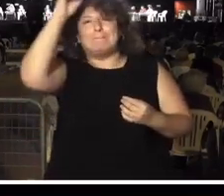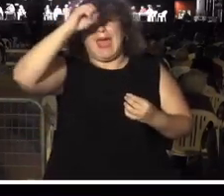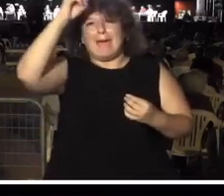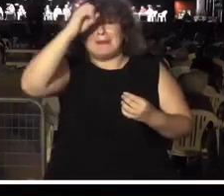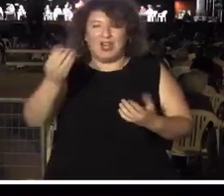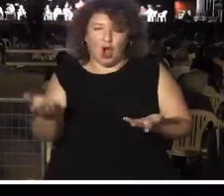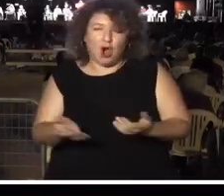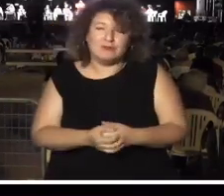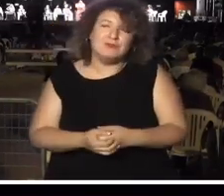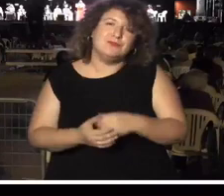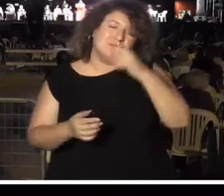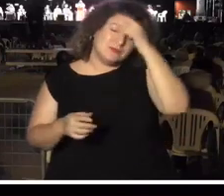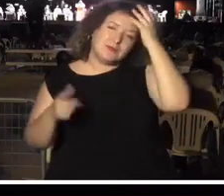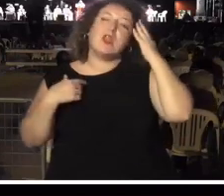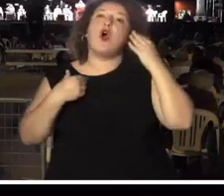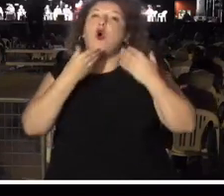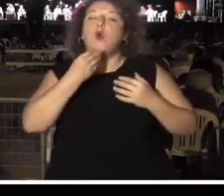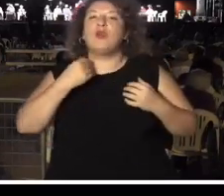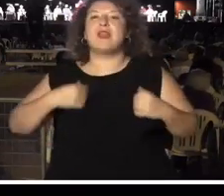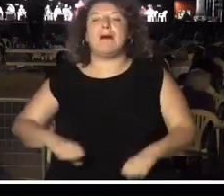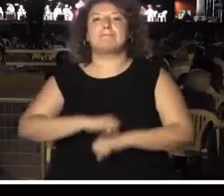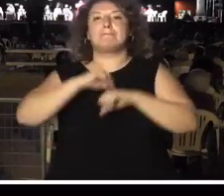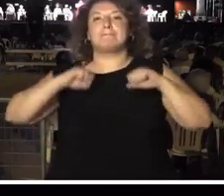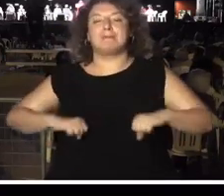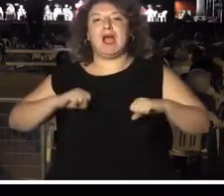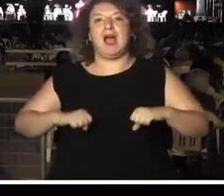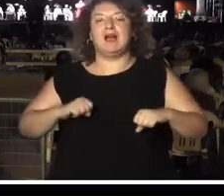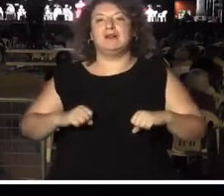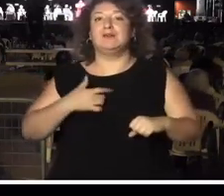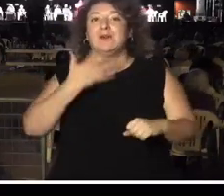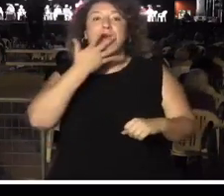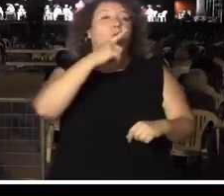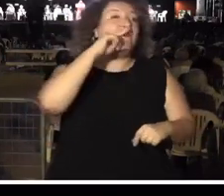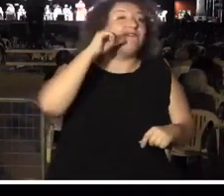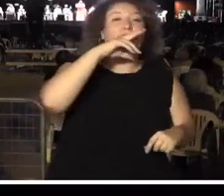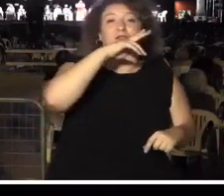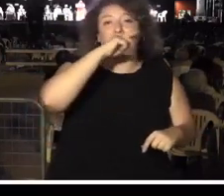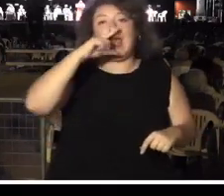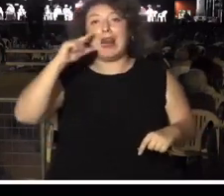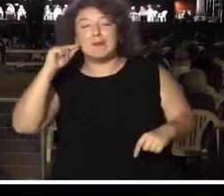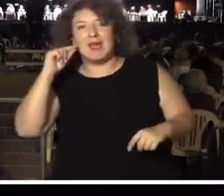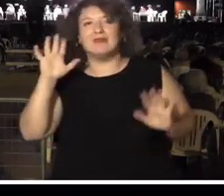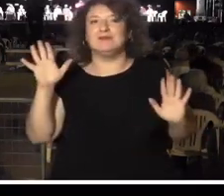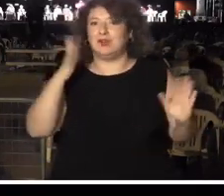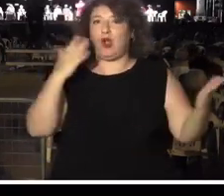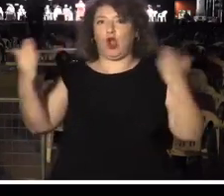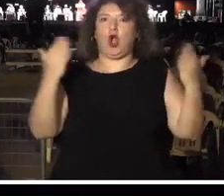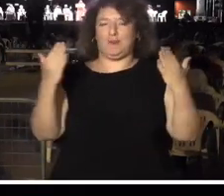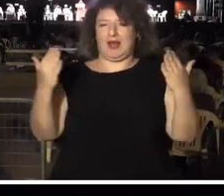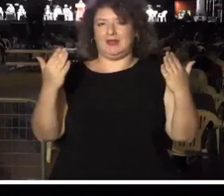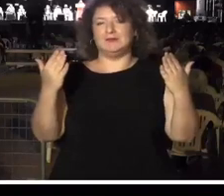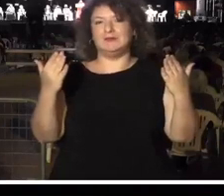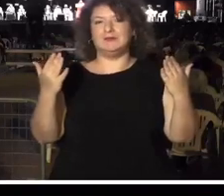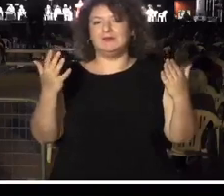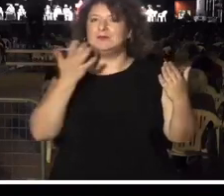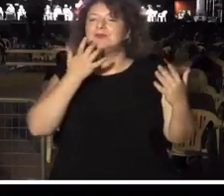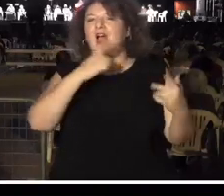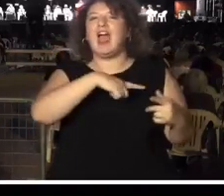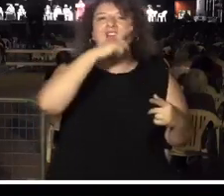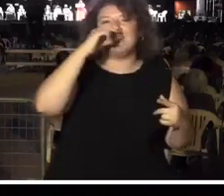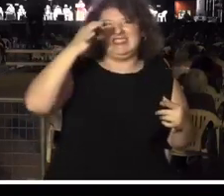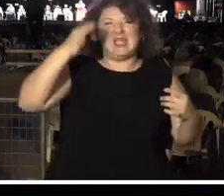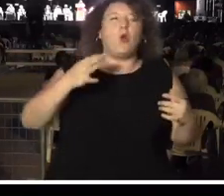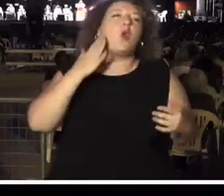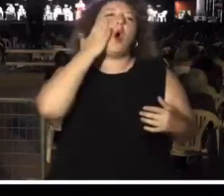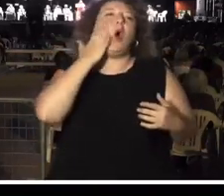vemos cómo Julio llegó a mayor y comparamos con la cara de Felipe González, y estoy segura que no es porque Felipe González no se unte un pepino